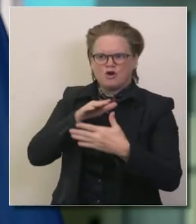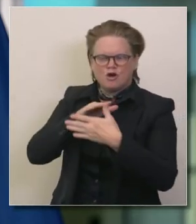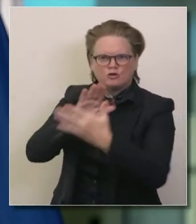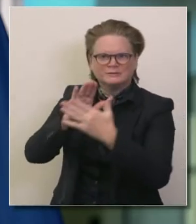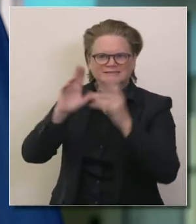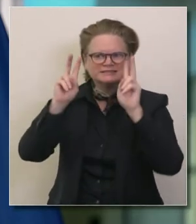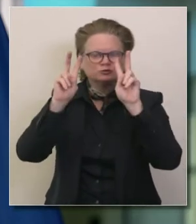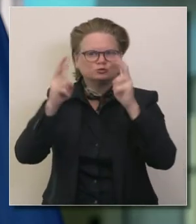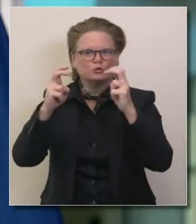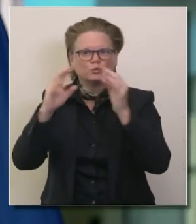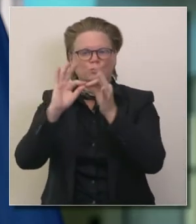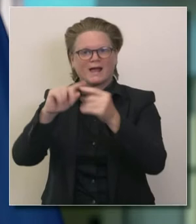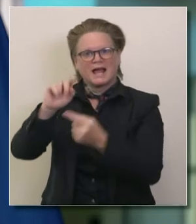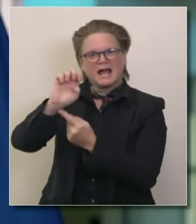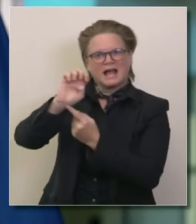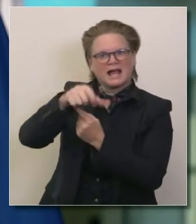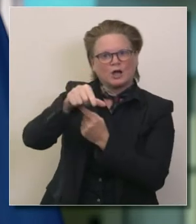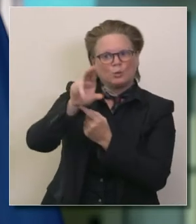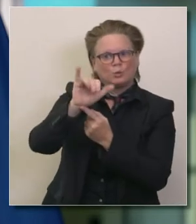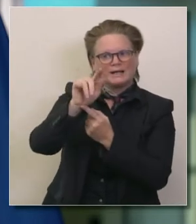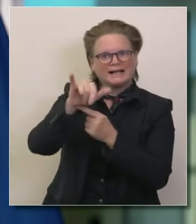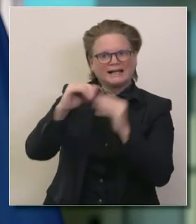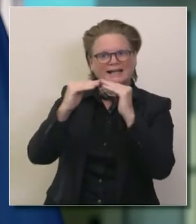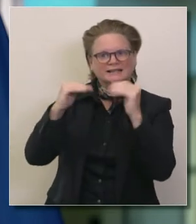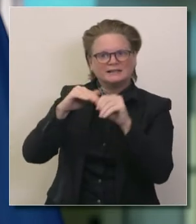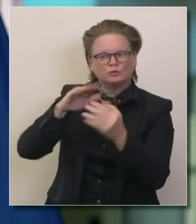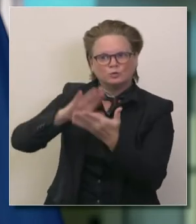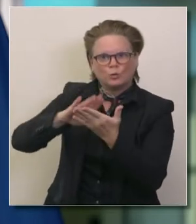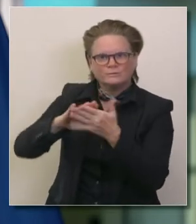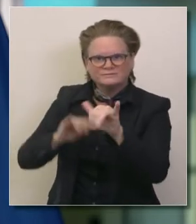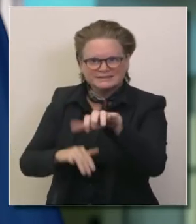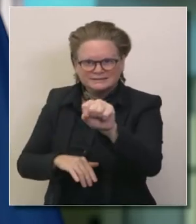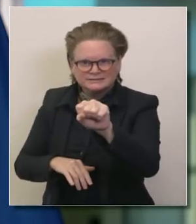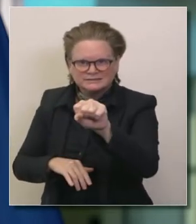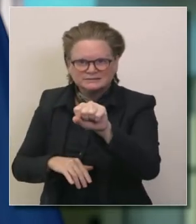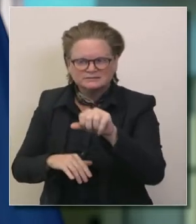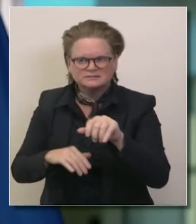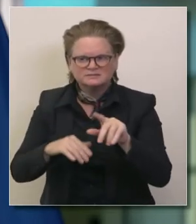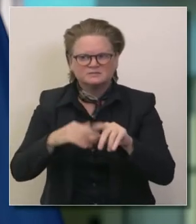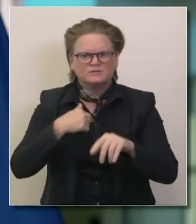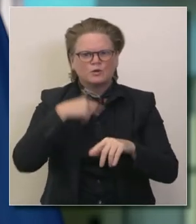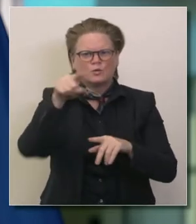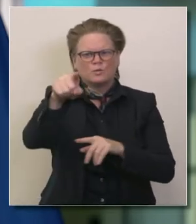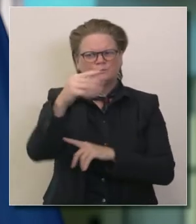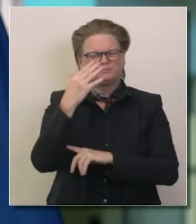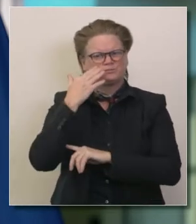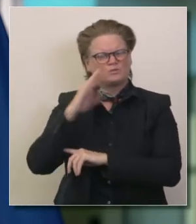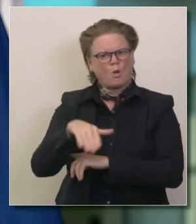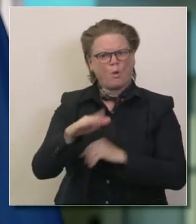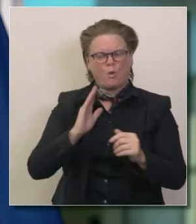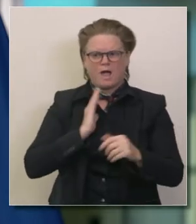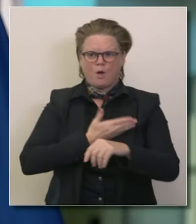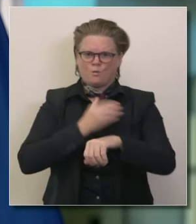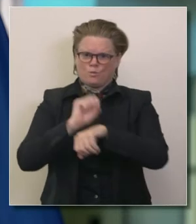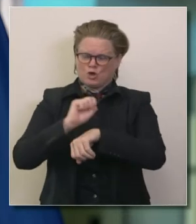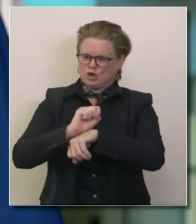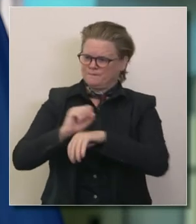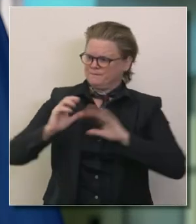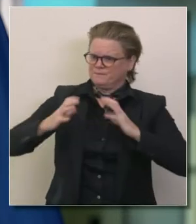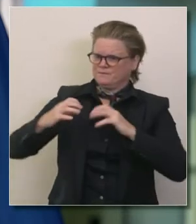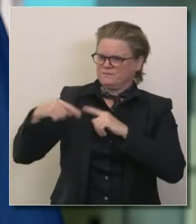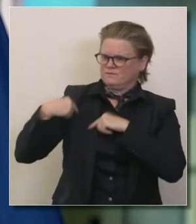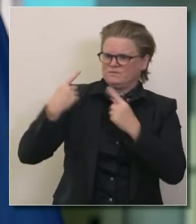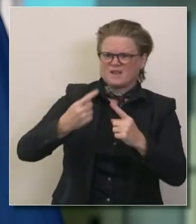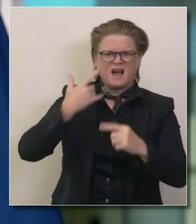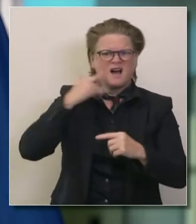cuestiones de equidad y apoyando a nuestros distritos pero también espero que estén familiarizados con esta labor que